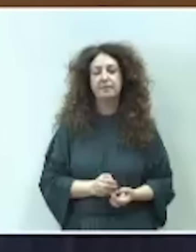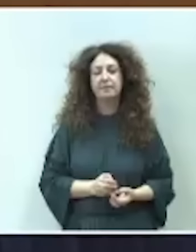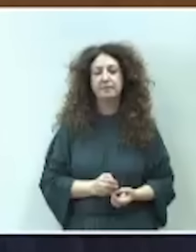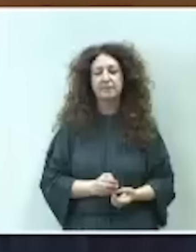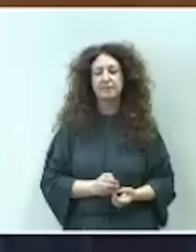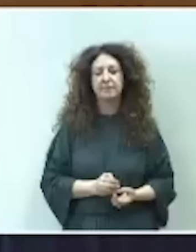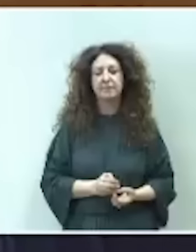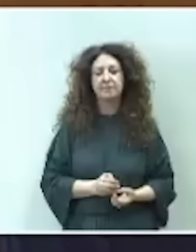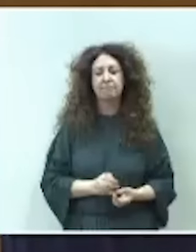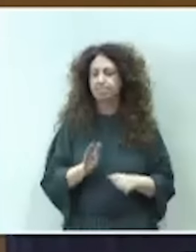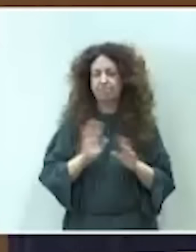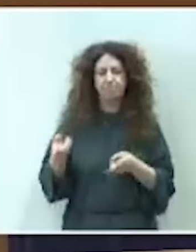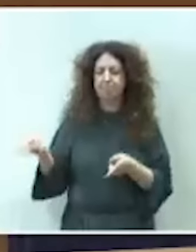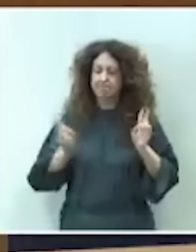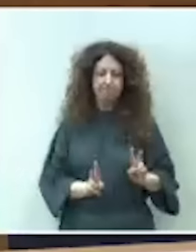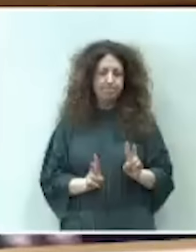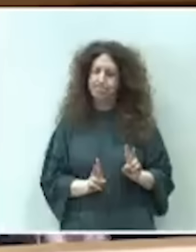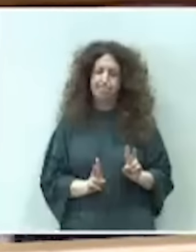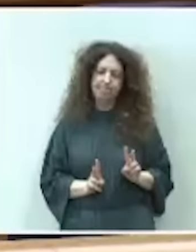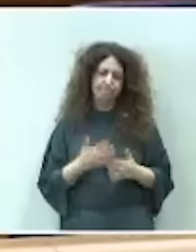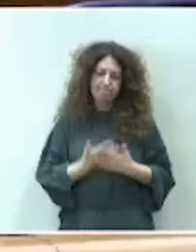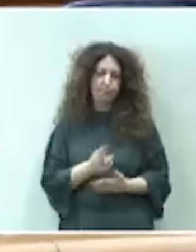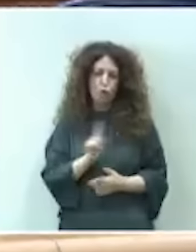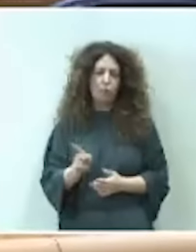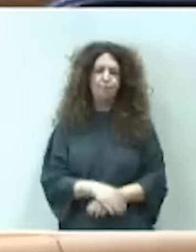Muchas gracias, señor ministro. Muchas